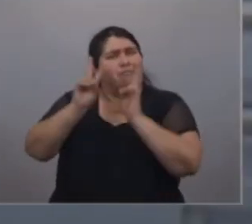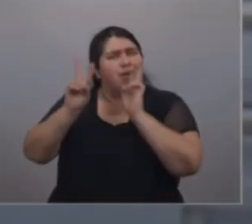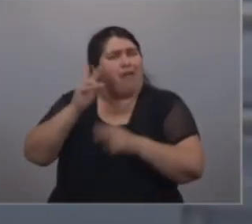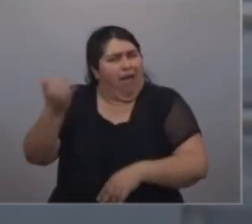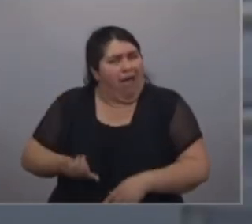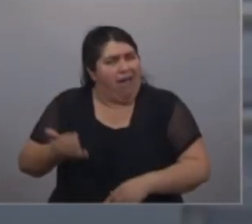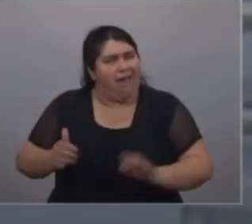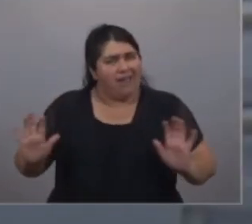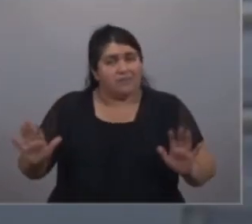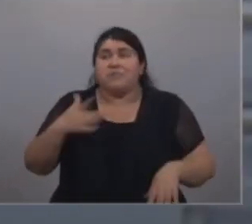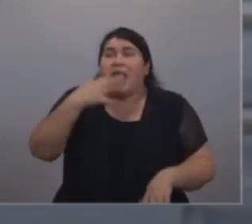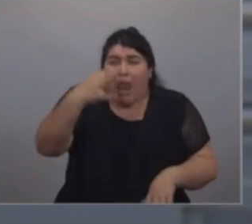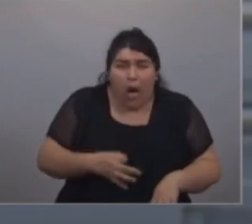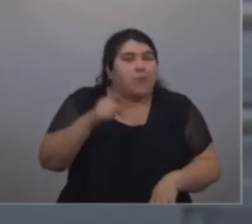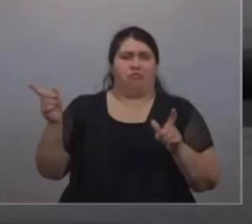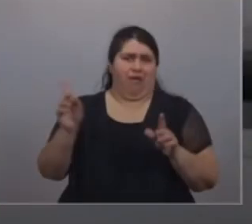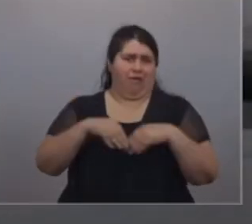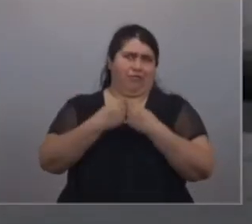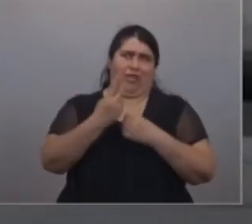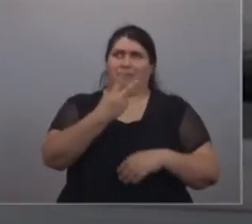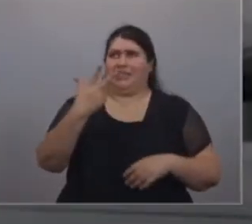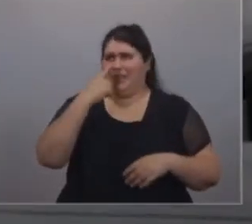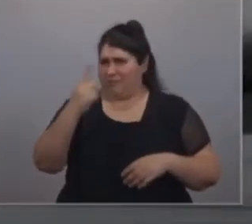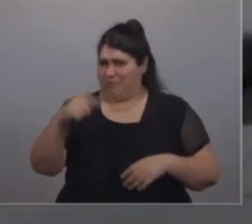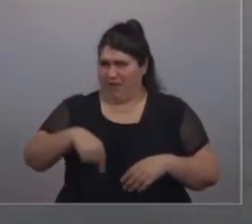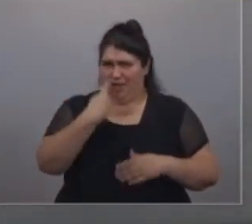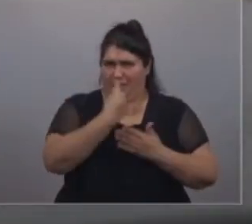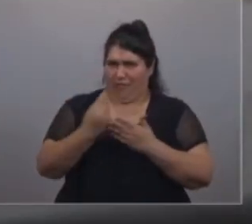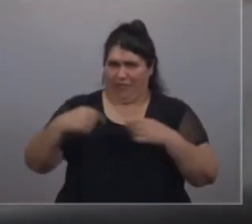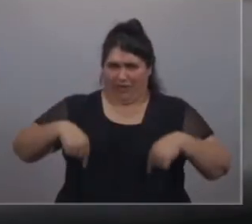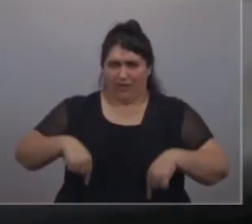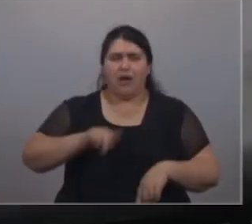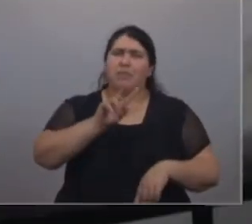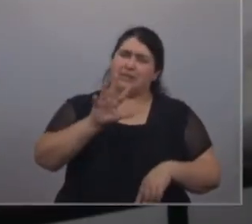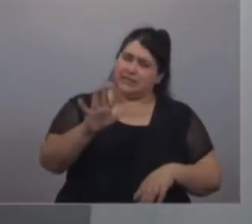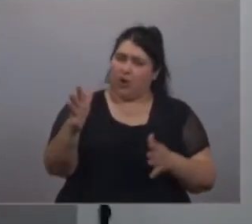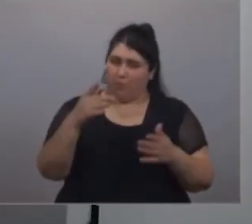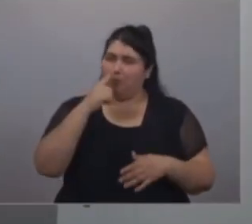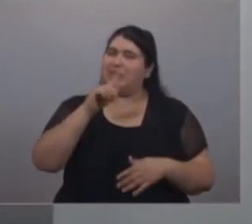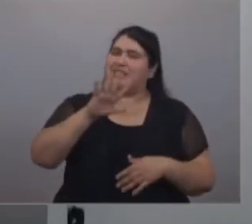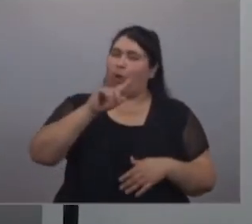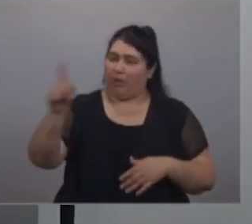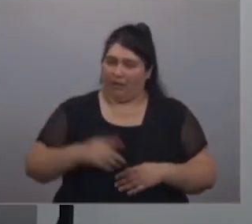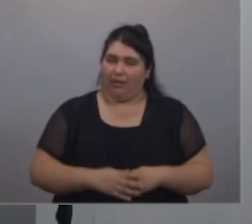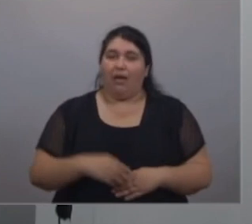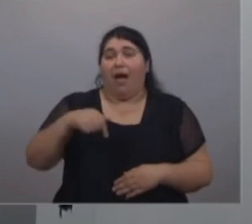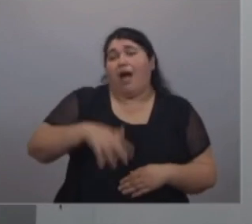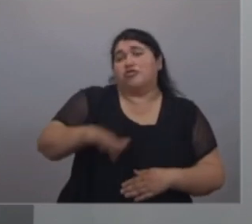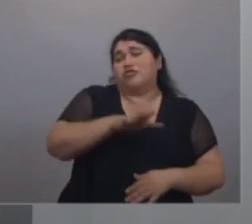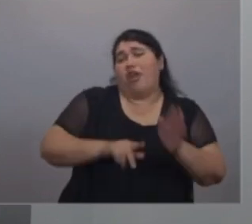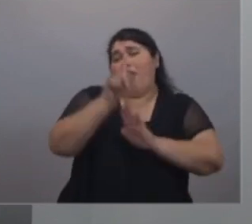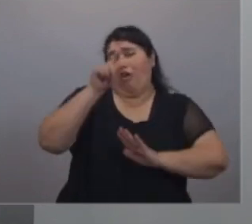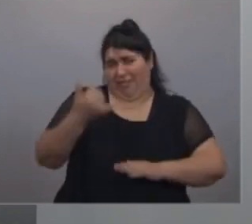mintiendo, es la verdad y es la realidad, y es lo que nos pasó durante todo ese tiempo, y es lo que nos prometen que va a volver a pasar,